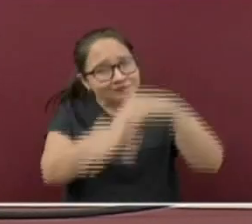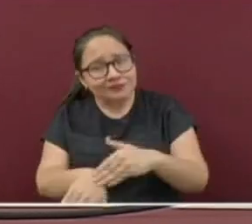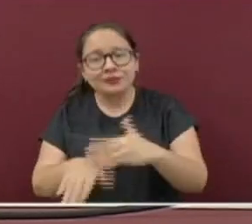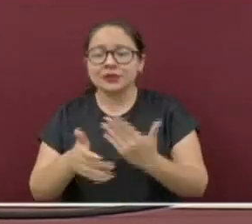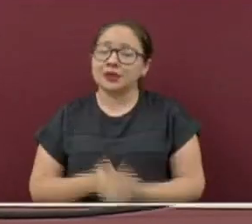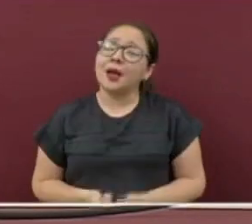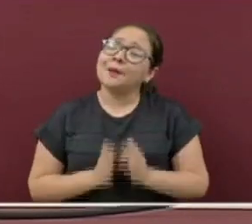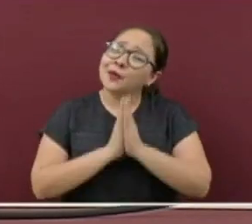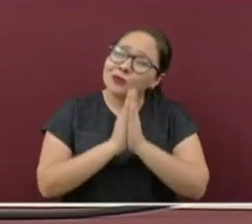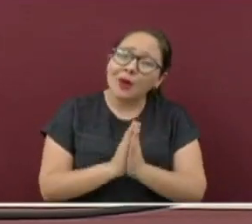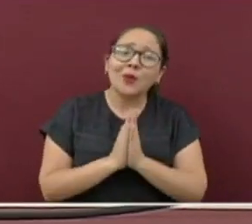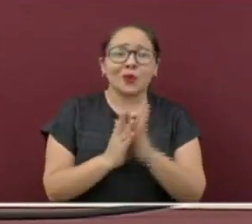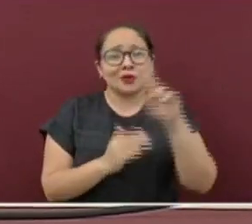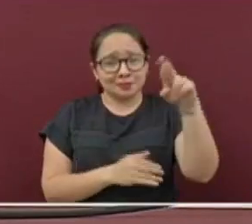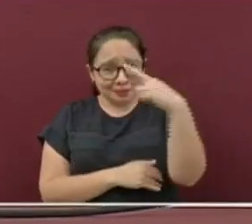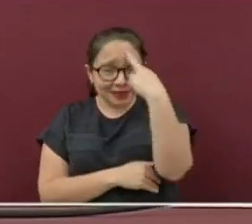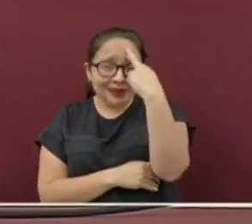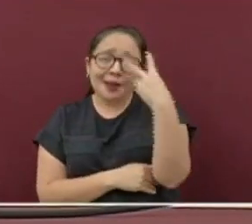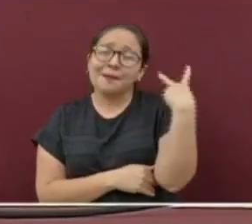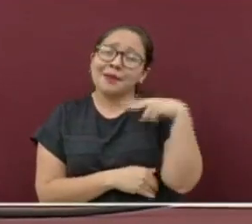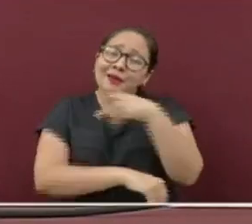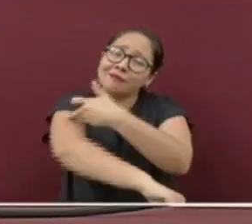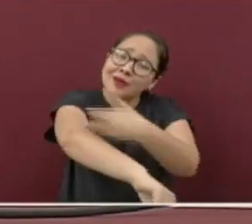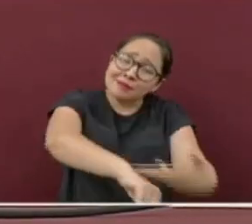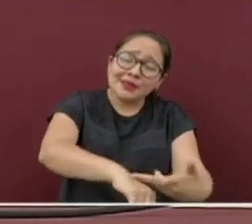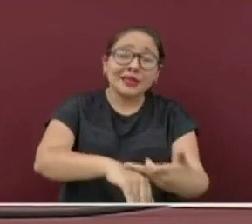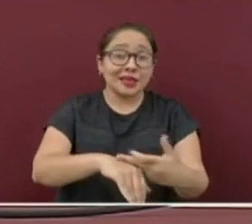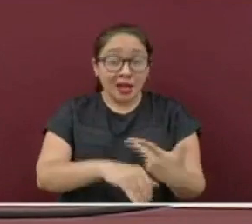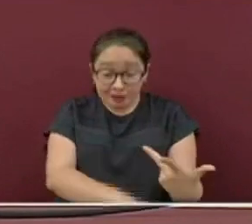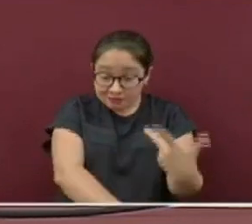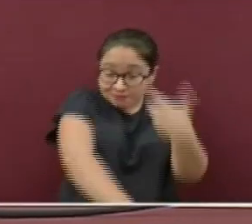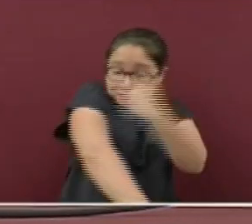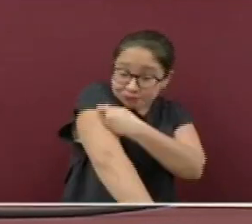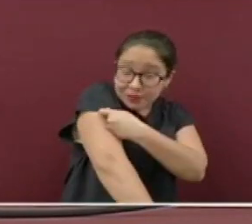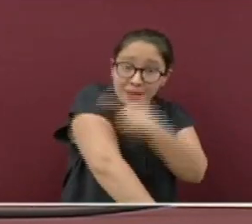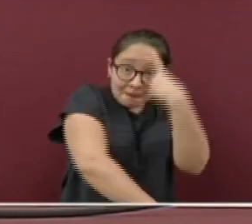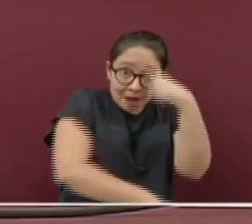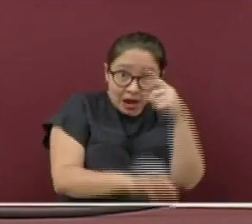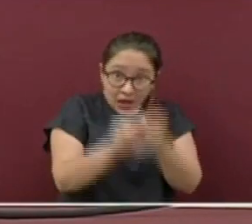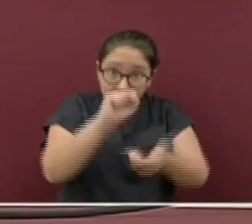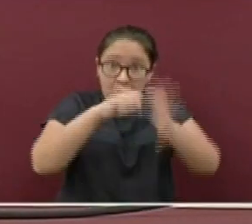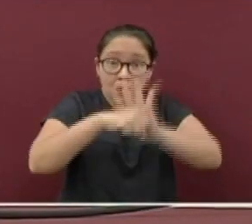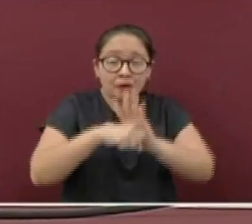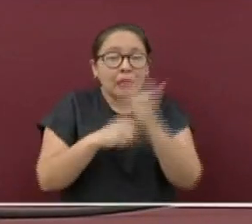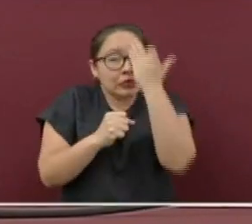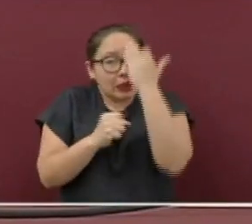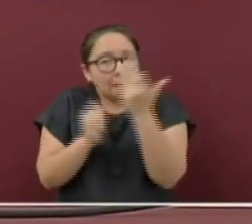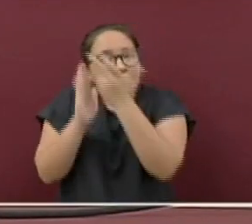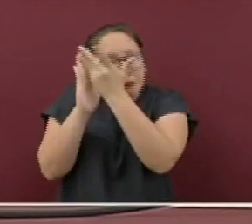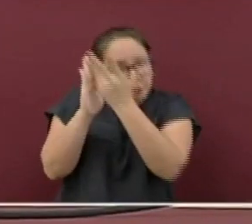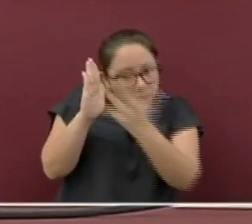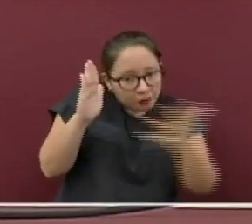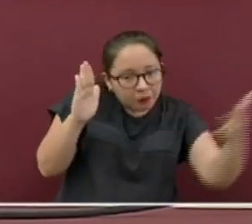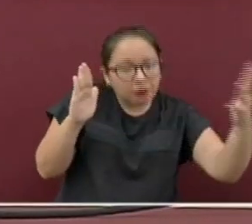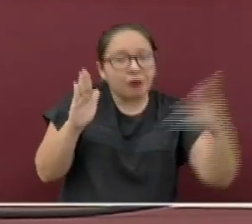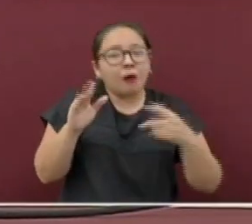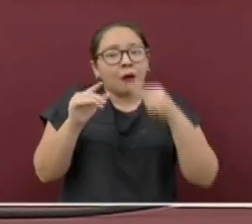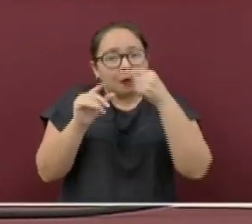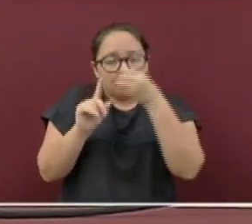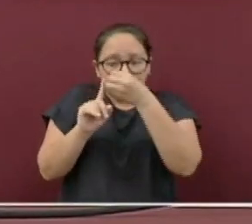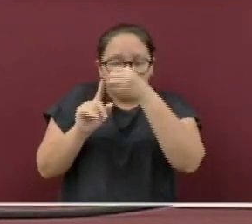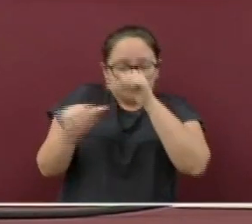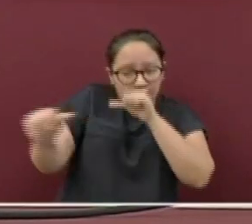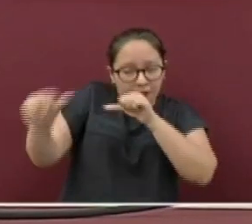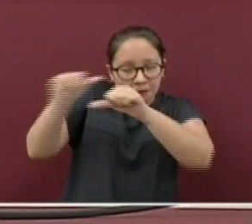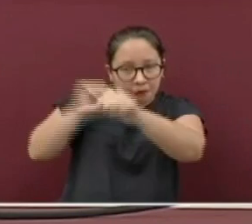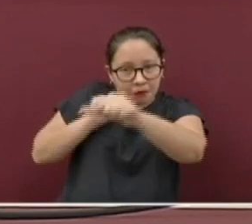Recuerden, familia veracruzana, la vacunación contra COVID-19 va por fase y nos encontramos en la